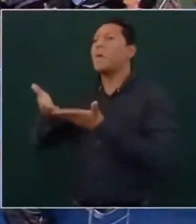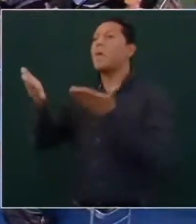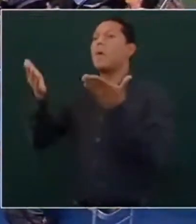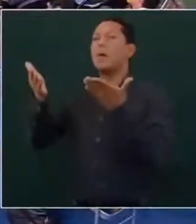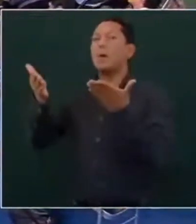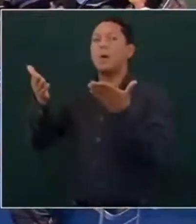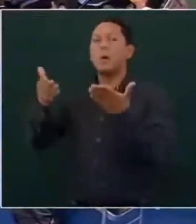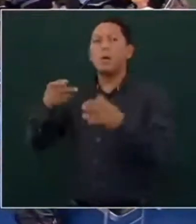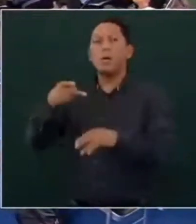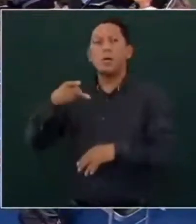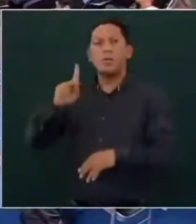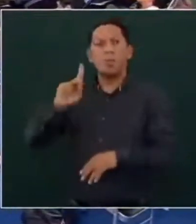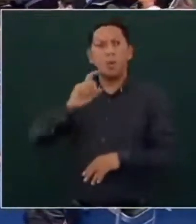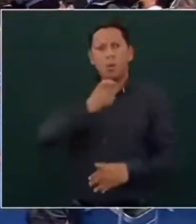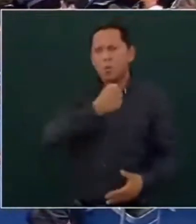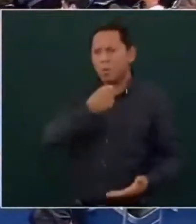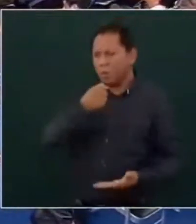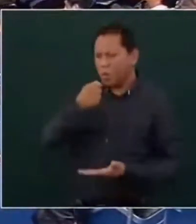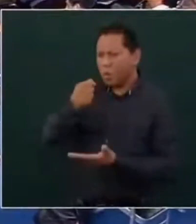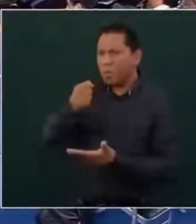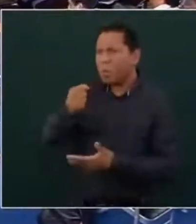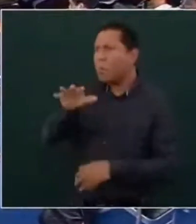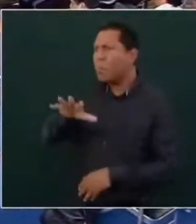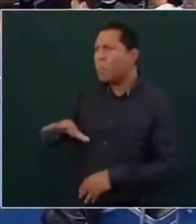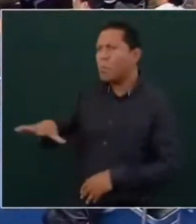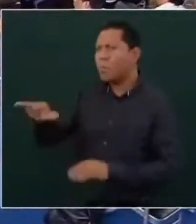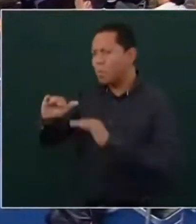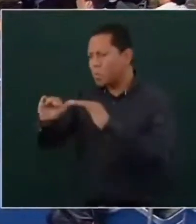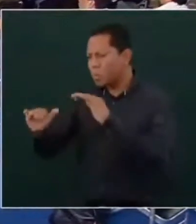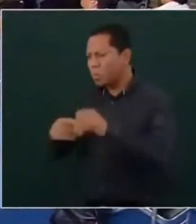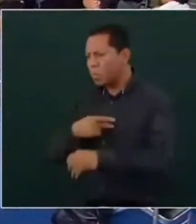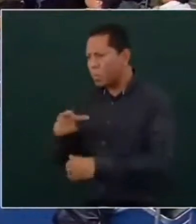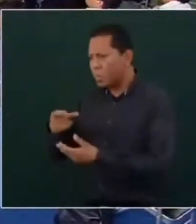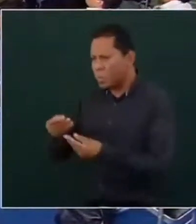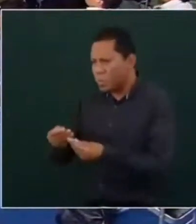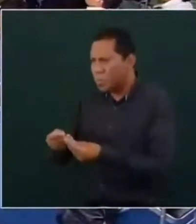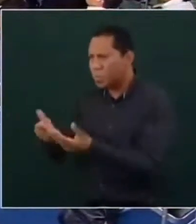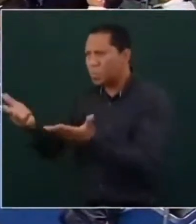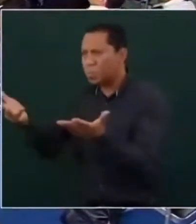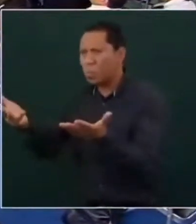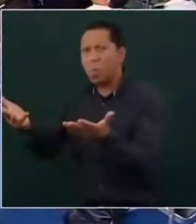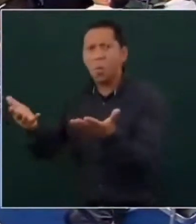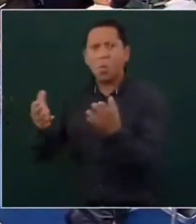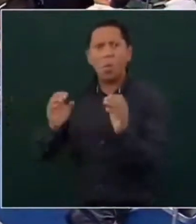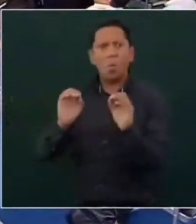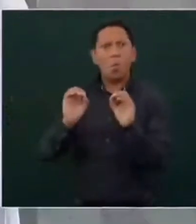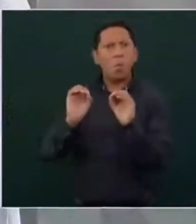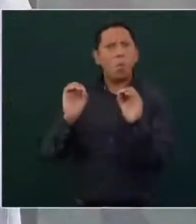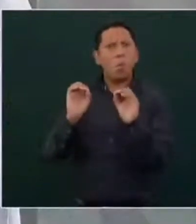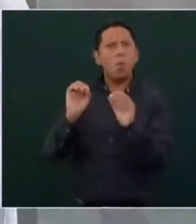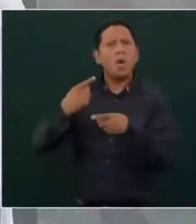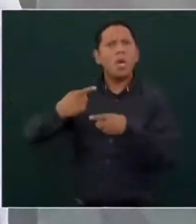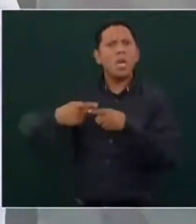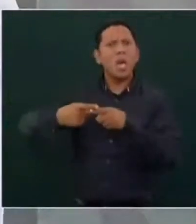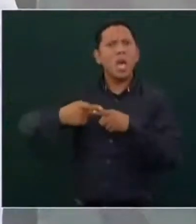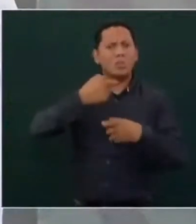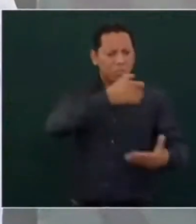apoyo abajo se quedaban las estructuras intermedias en los asesores